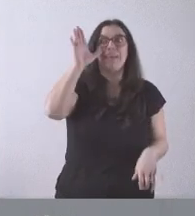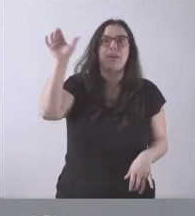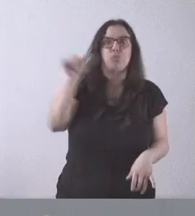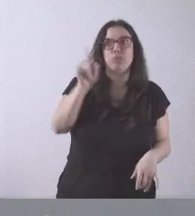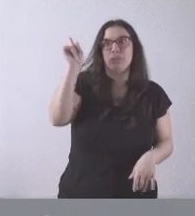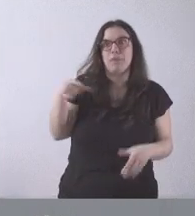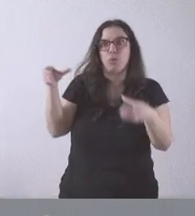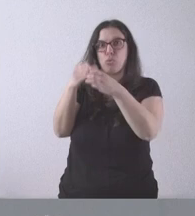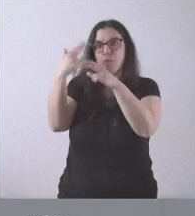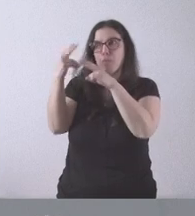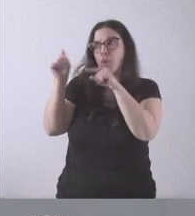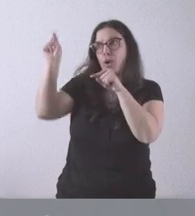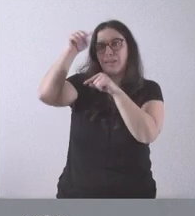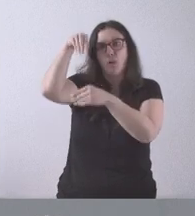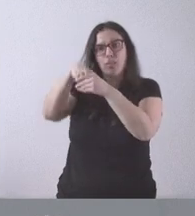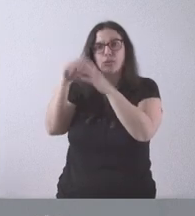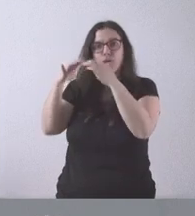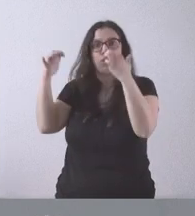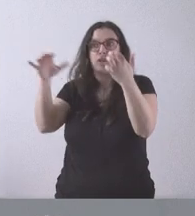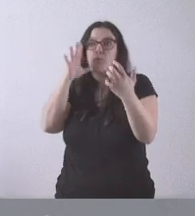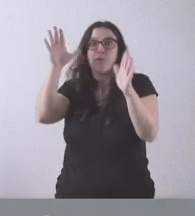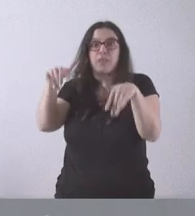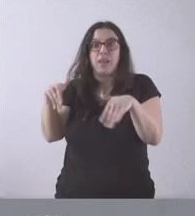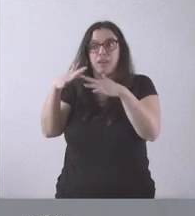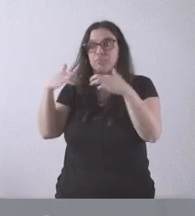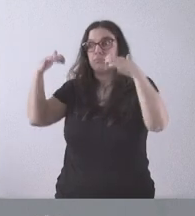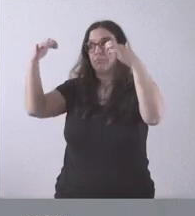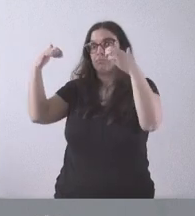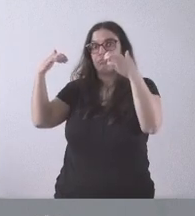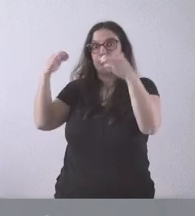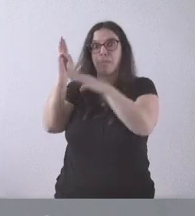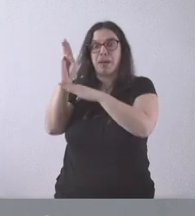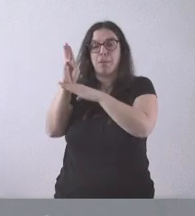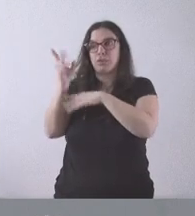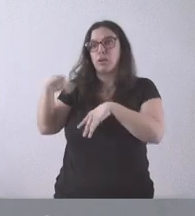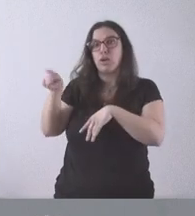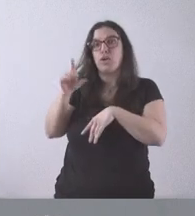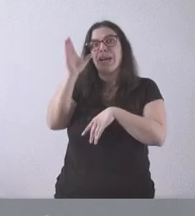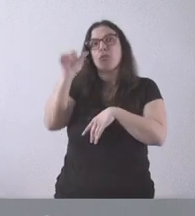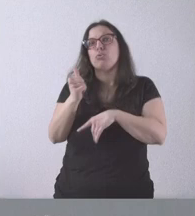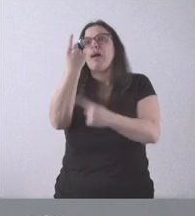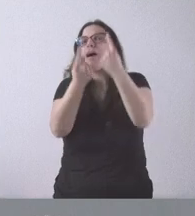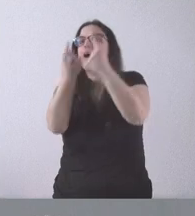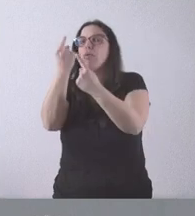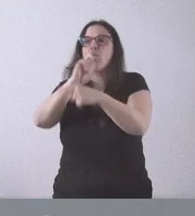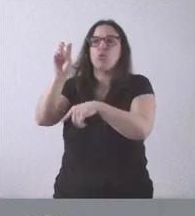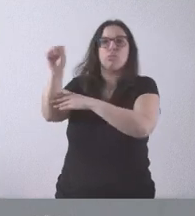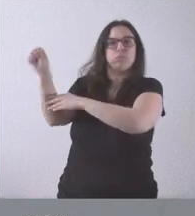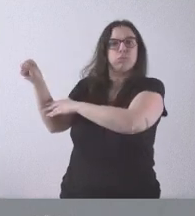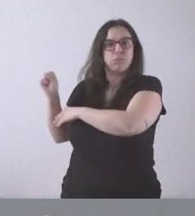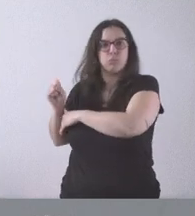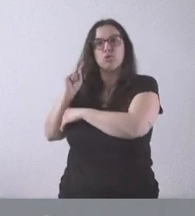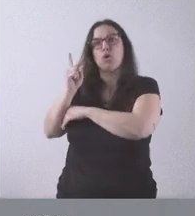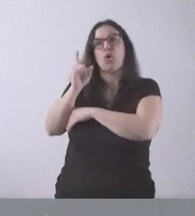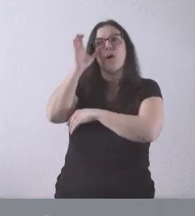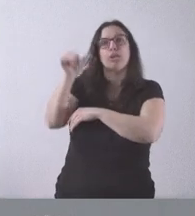políticos, porque, al final, me parece a mí que dentro del ámbito parlamentario, solo está escuchando a algunos partidos políticos, a los partidos separatistas, y no está